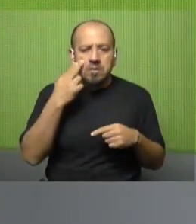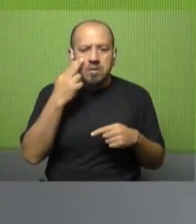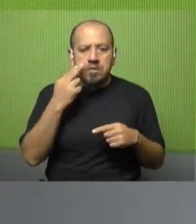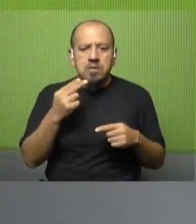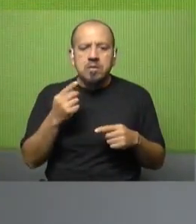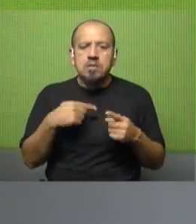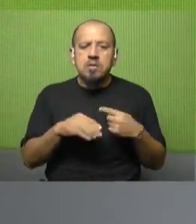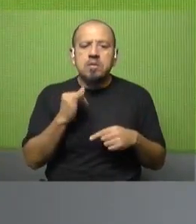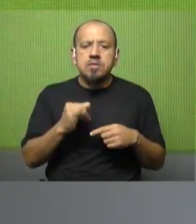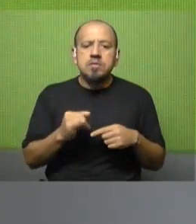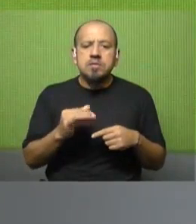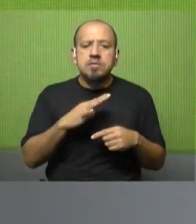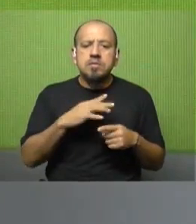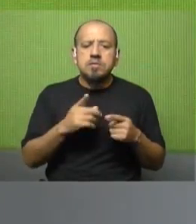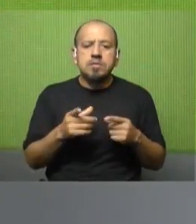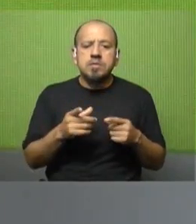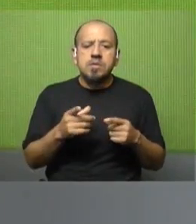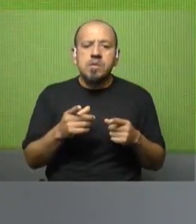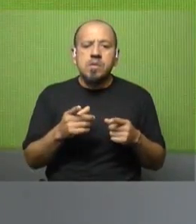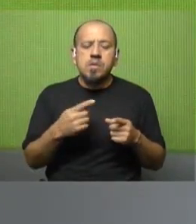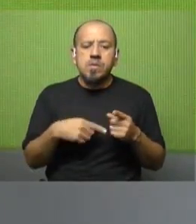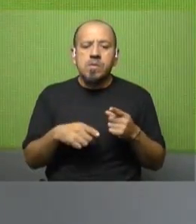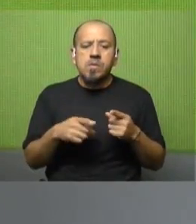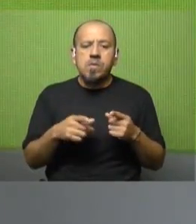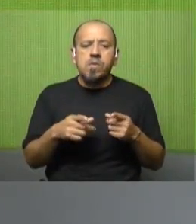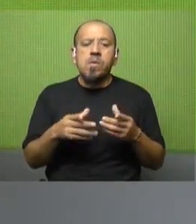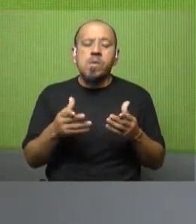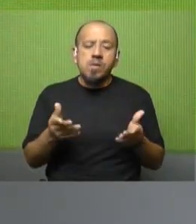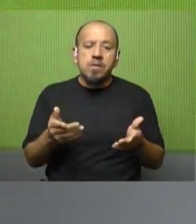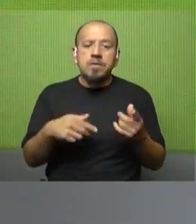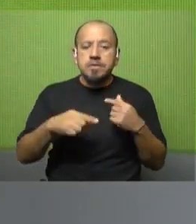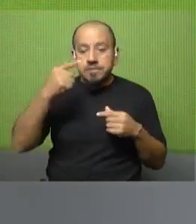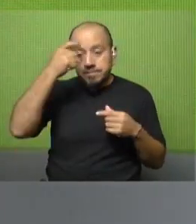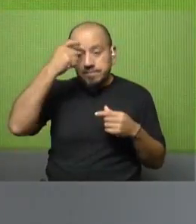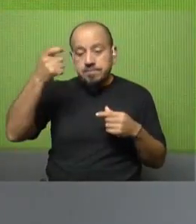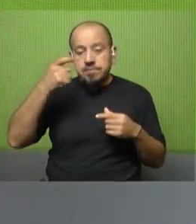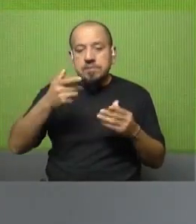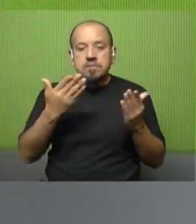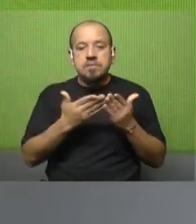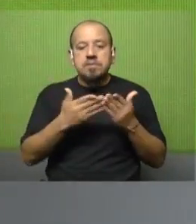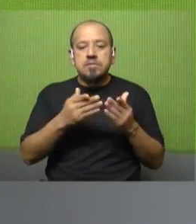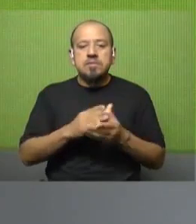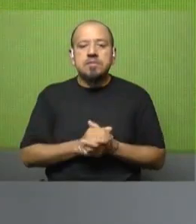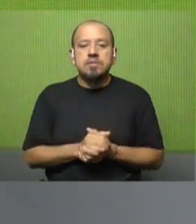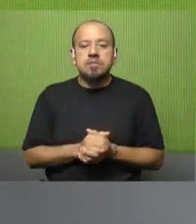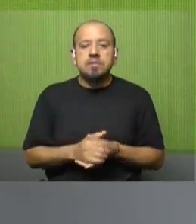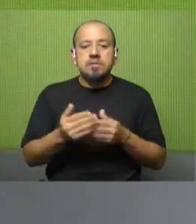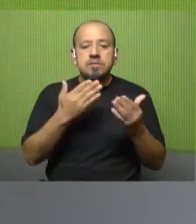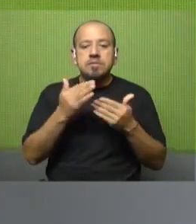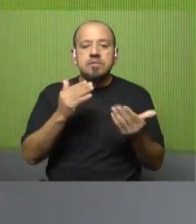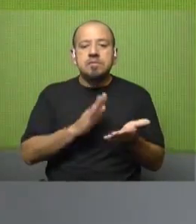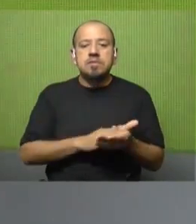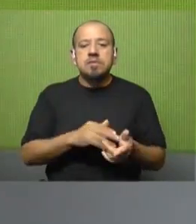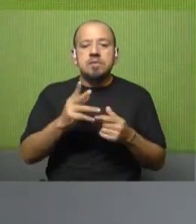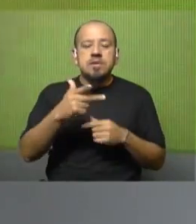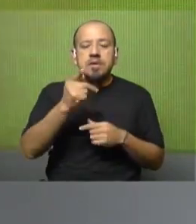sí que tiene un impacto en el ambiente que, bueno, la ciencia decidió estudiarlo. Vamos a hablar del kitesurf,